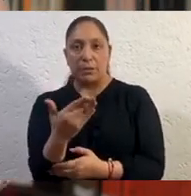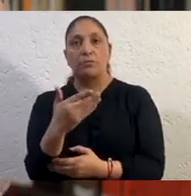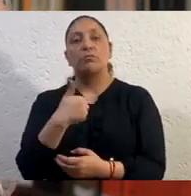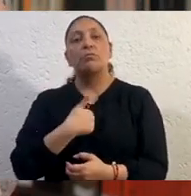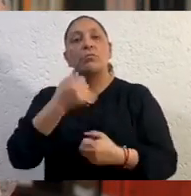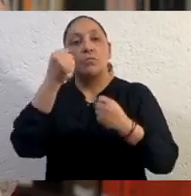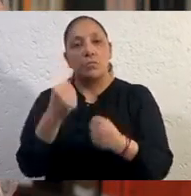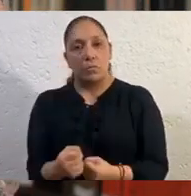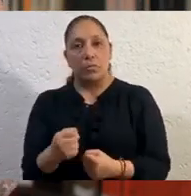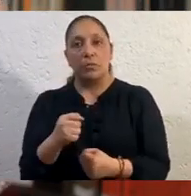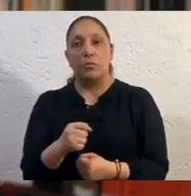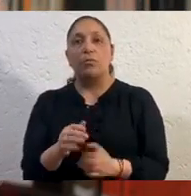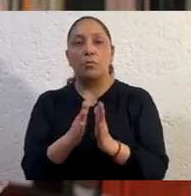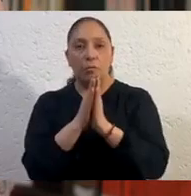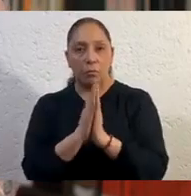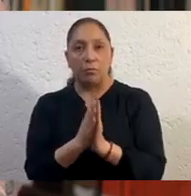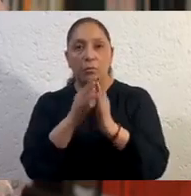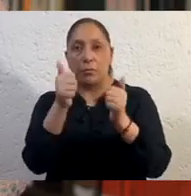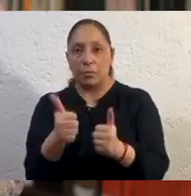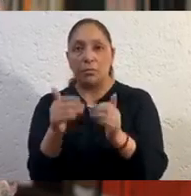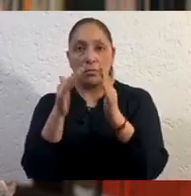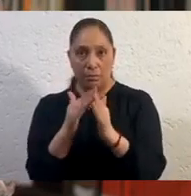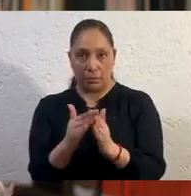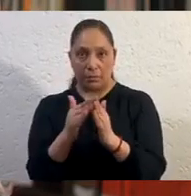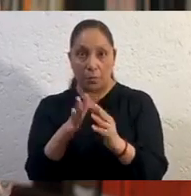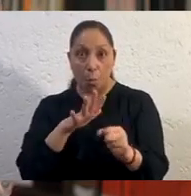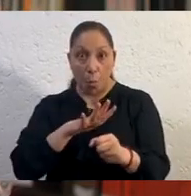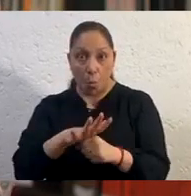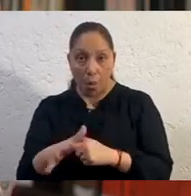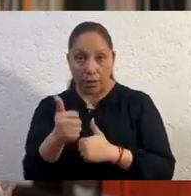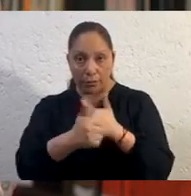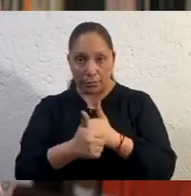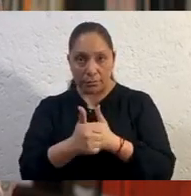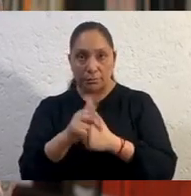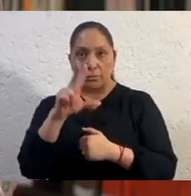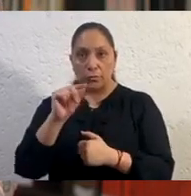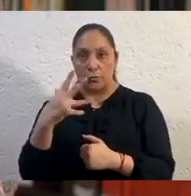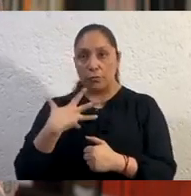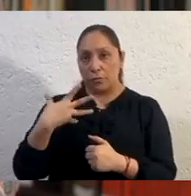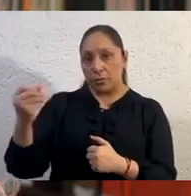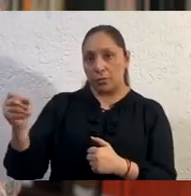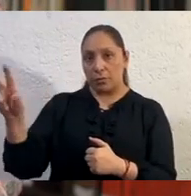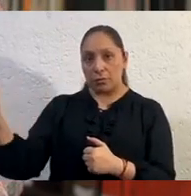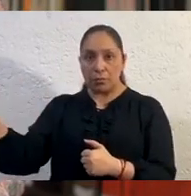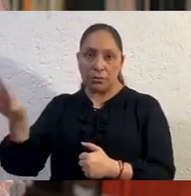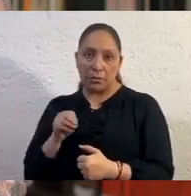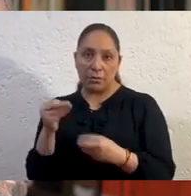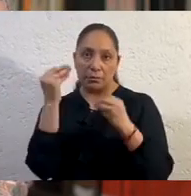no contagiar y no contagiarse. Muchas gracias. Seguiré informando.